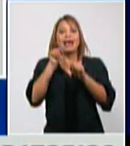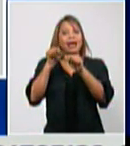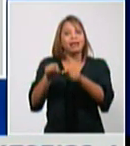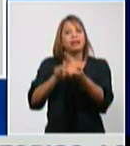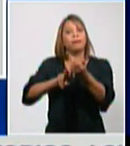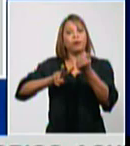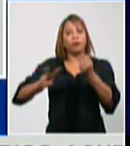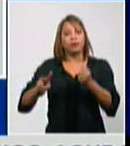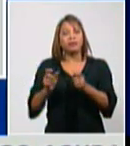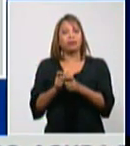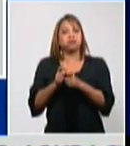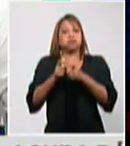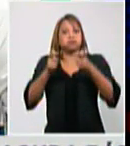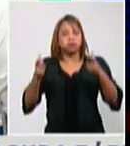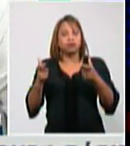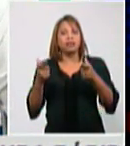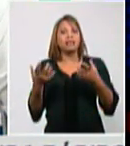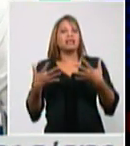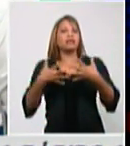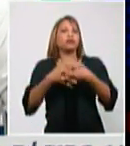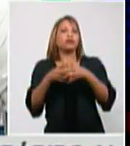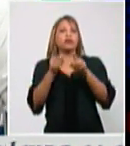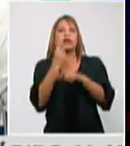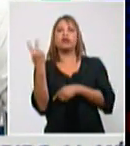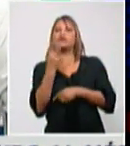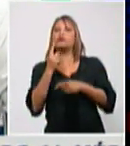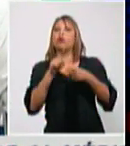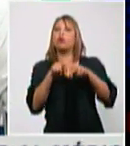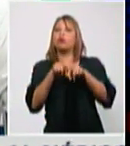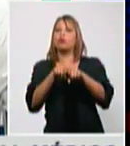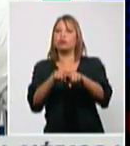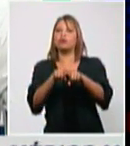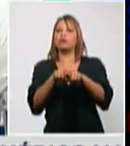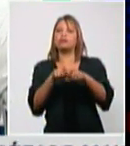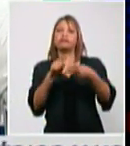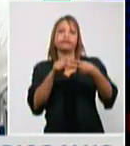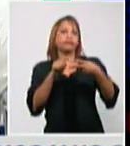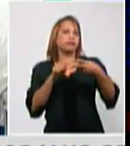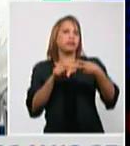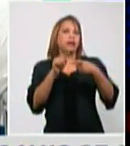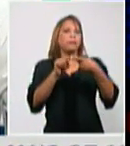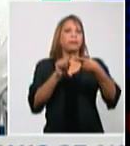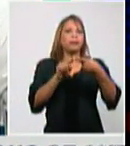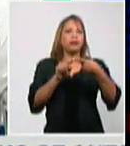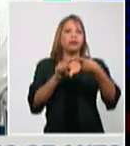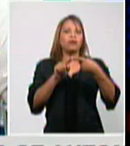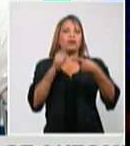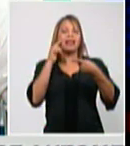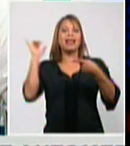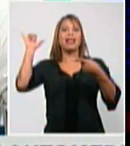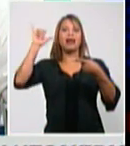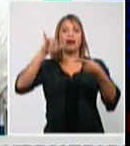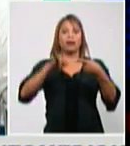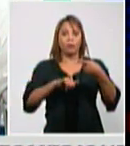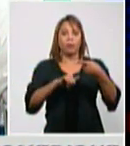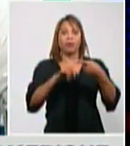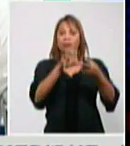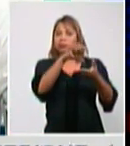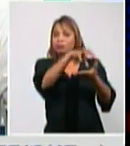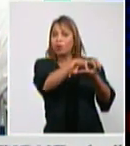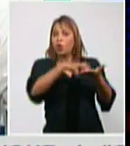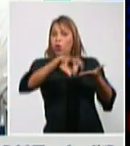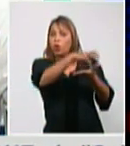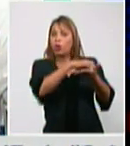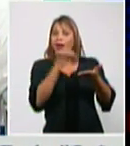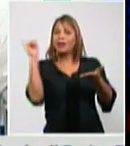indiscutiblemente se asocian en dos cosas. Se asocia la presencia de aeropuertos por donde entran un